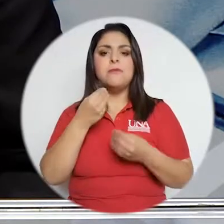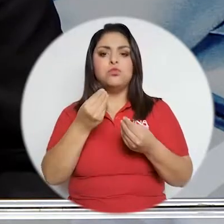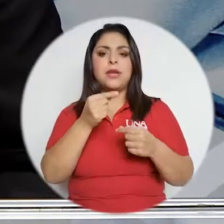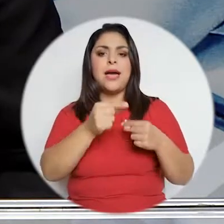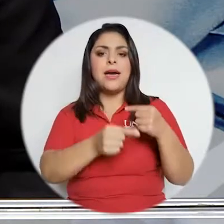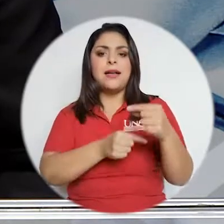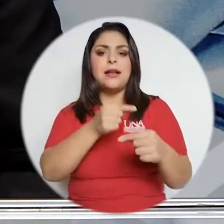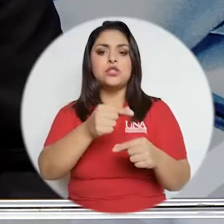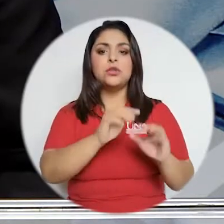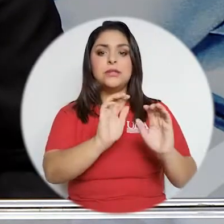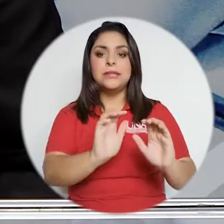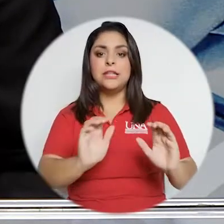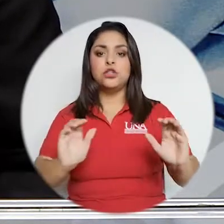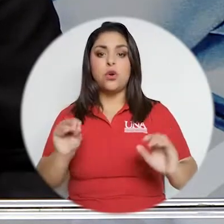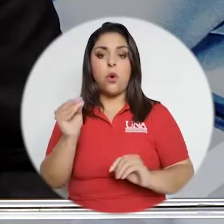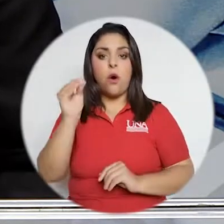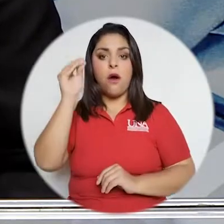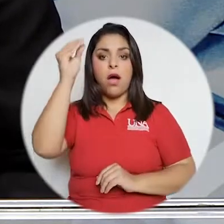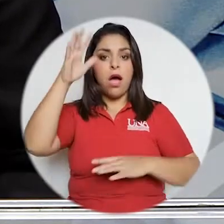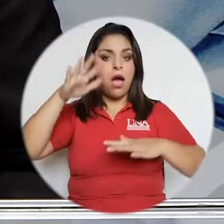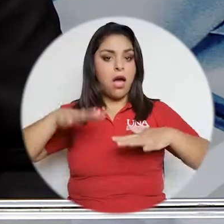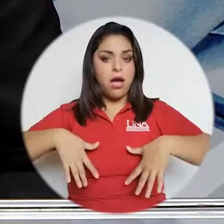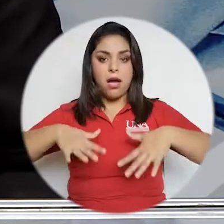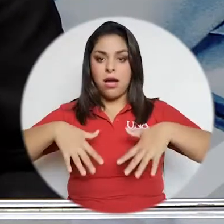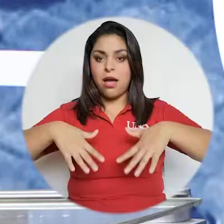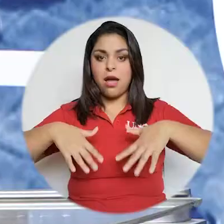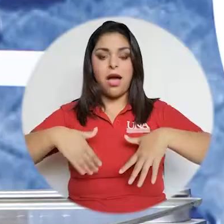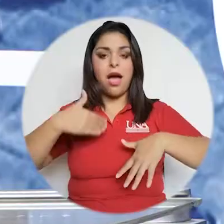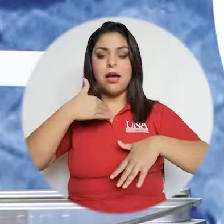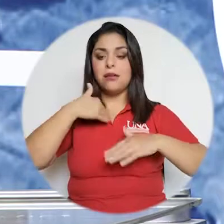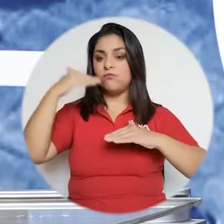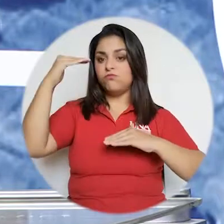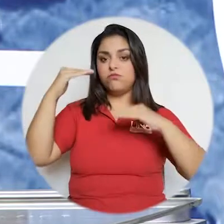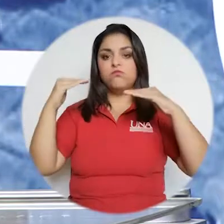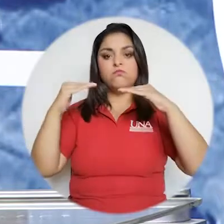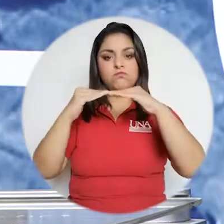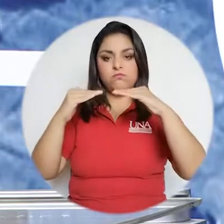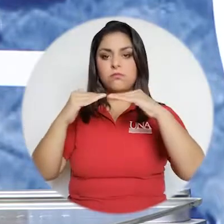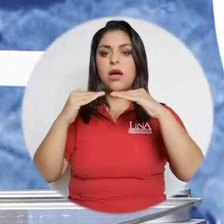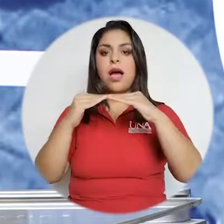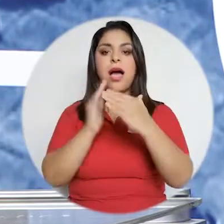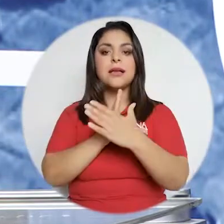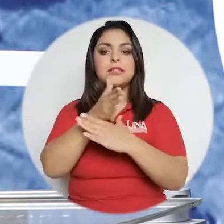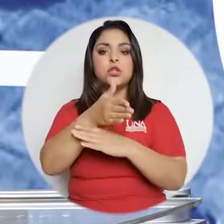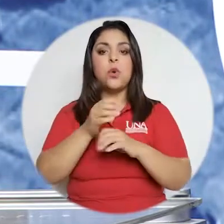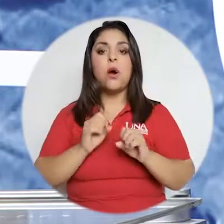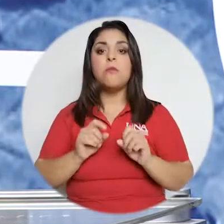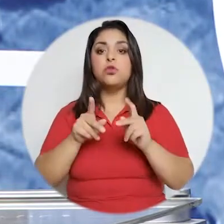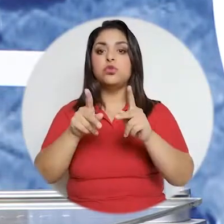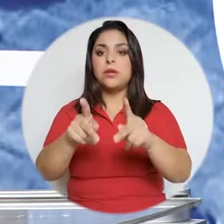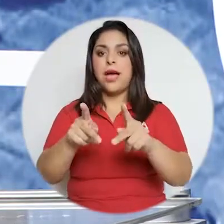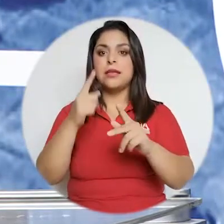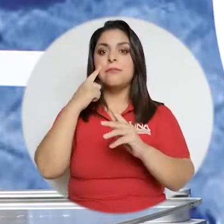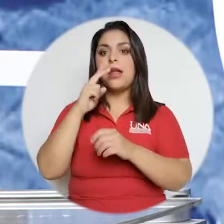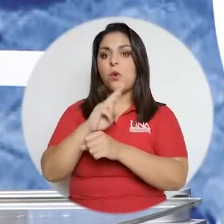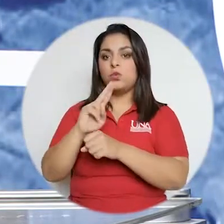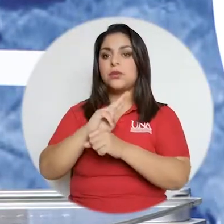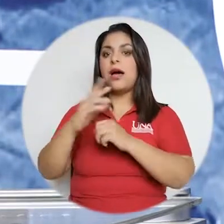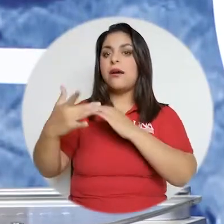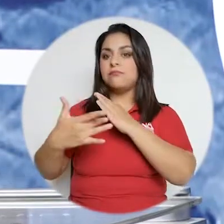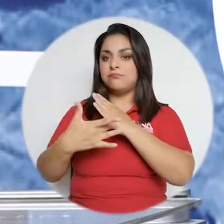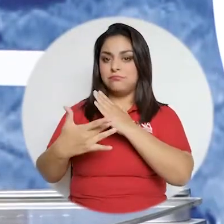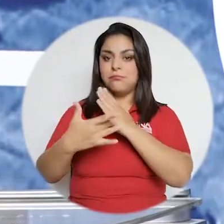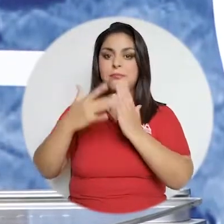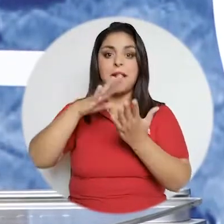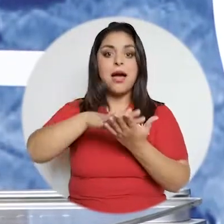adolescentes que no venían teniendo esa equidad en el acceso a las oportunidades en materia de uso de tecnología